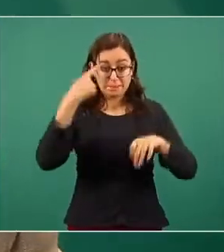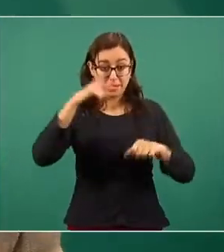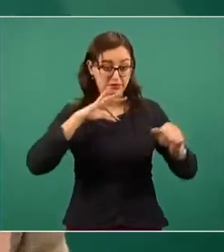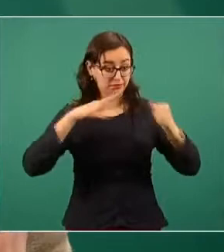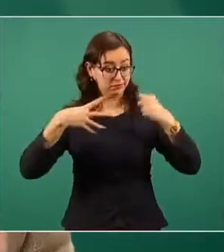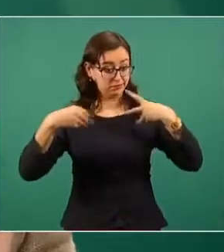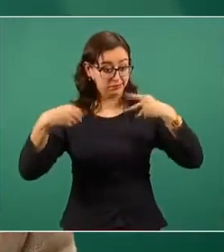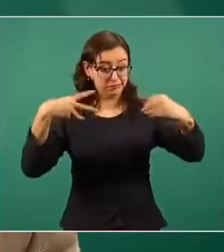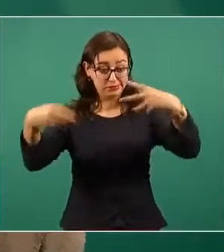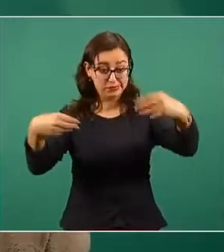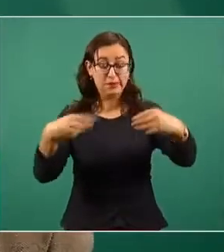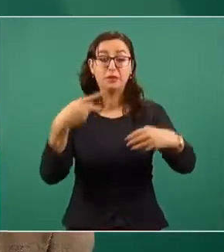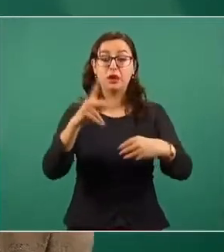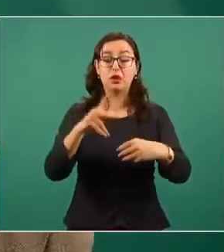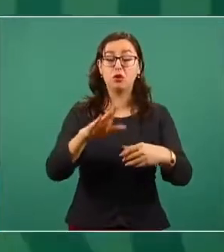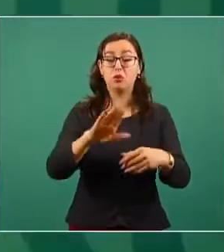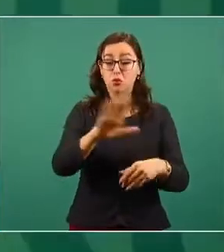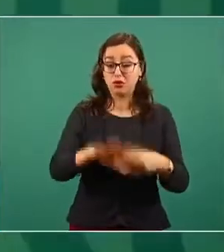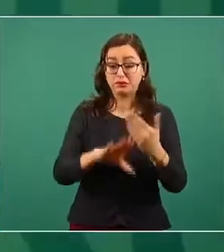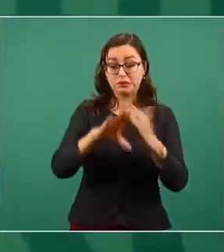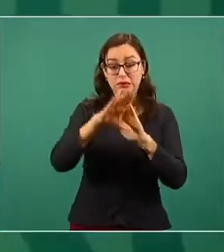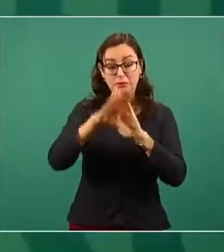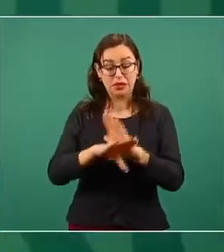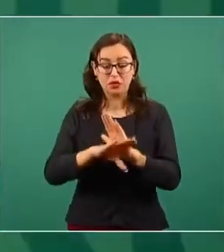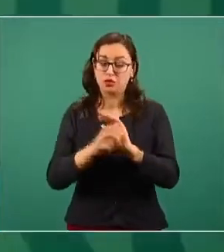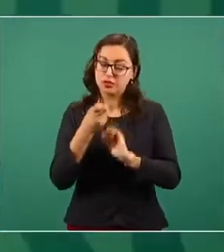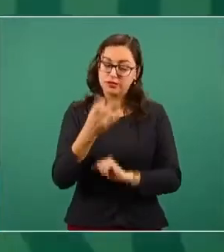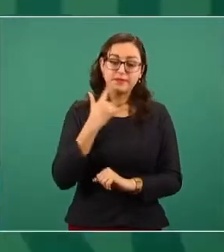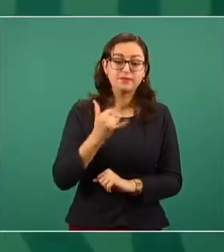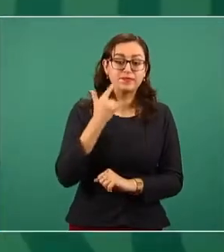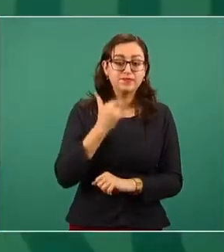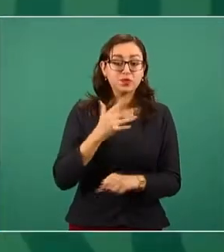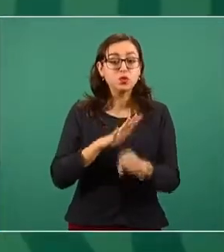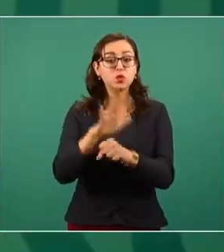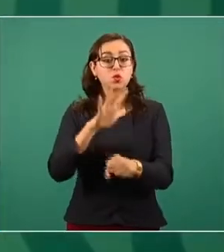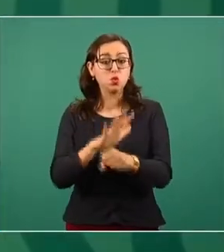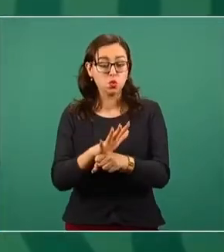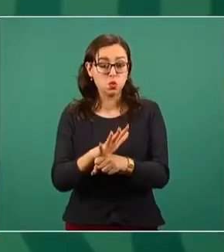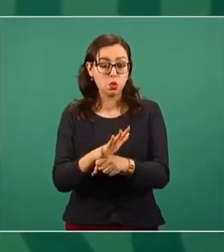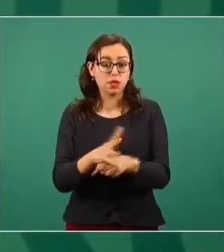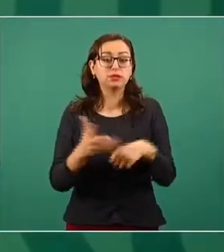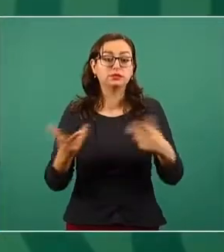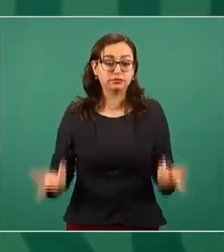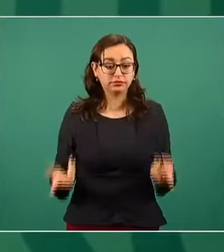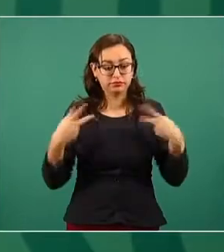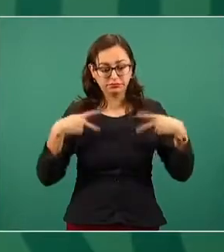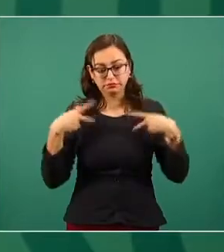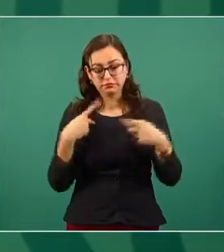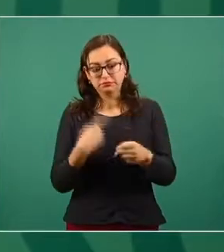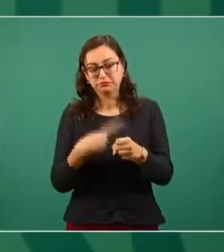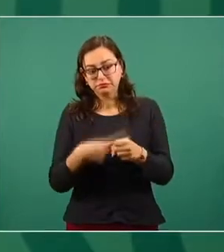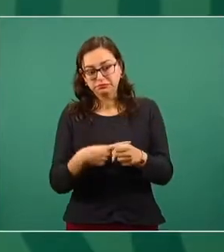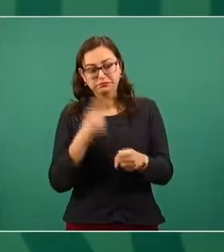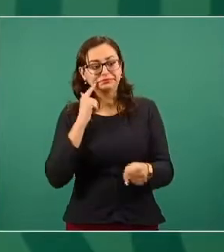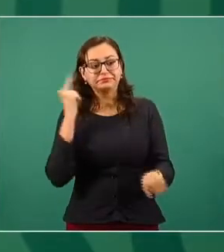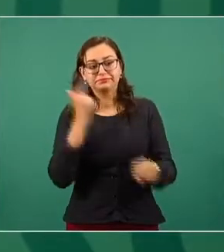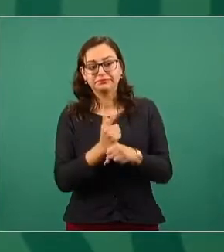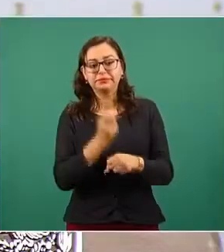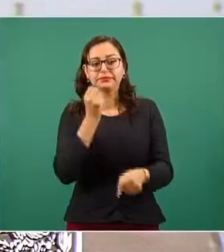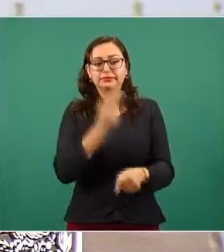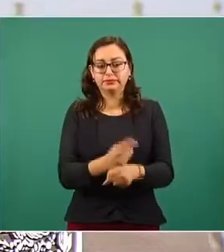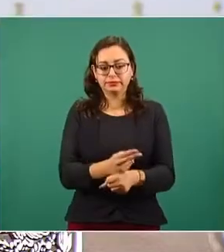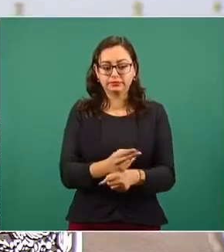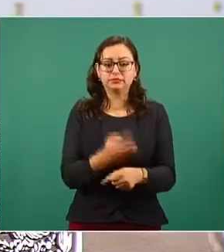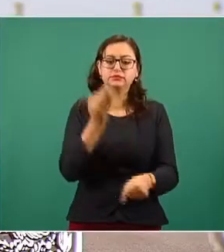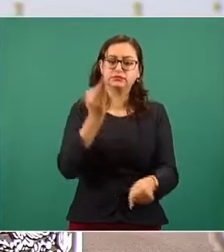letalidad. Uno de los elementos fundamentales es la detección temprana de los casos. Hoy, que contamos